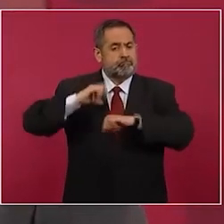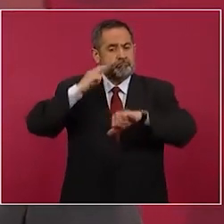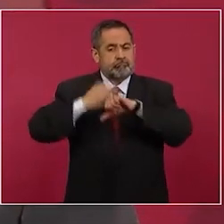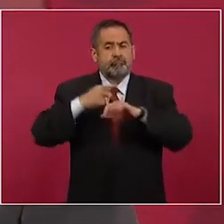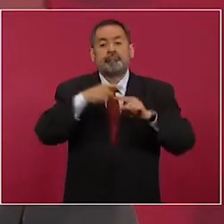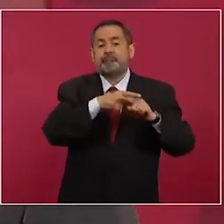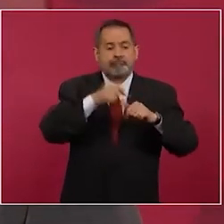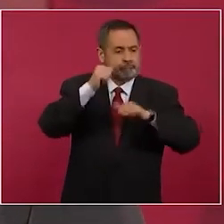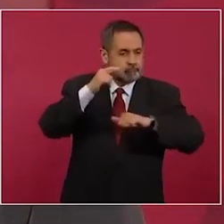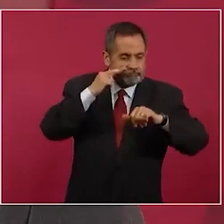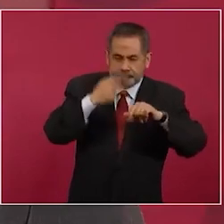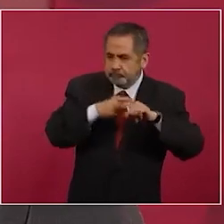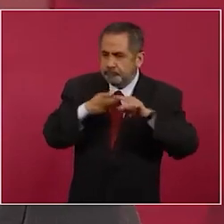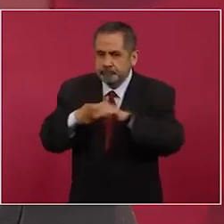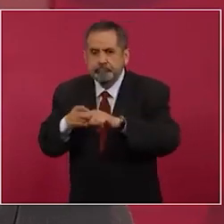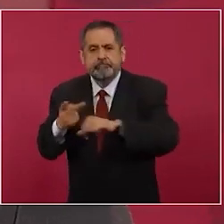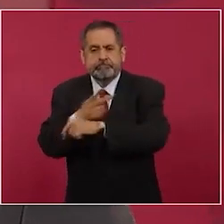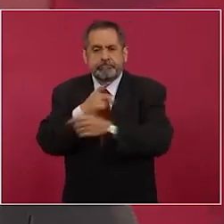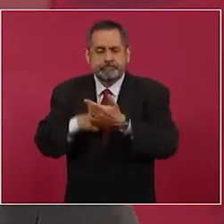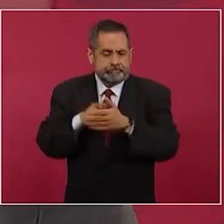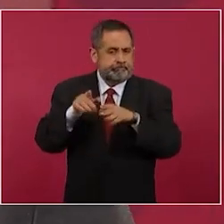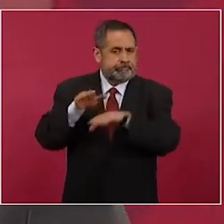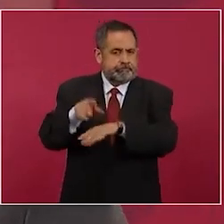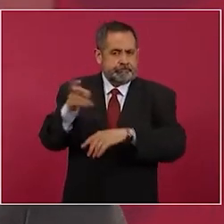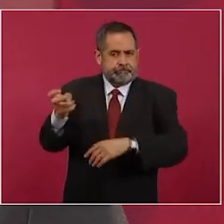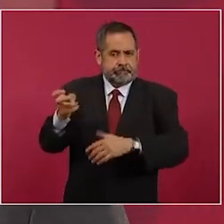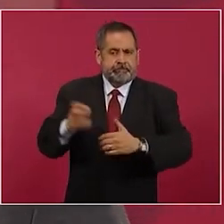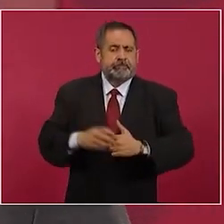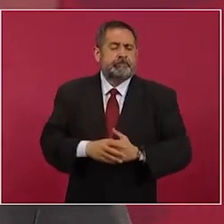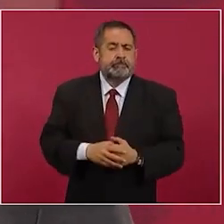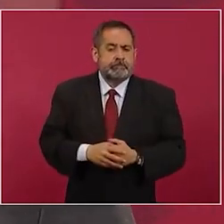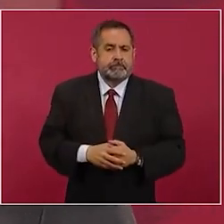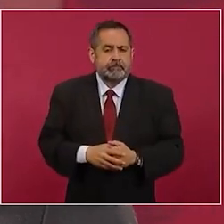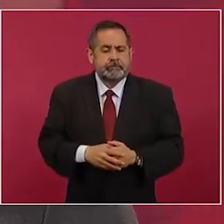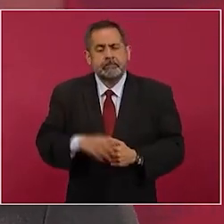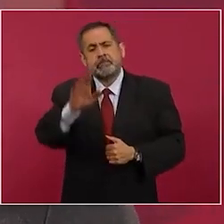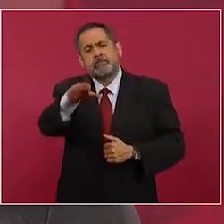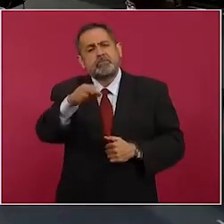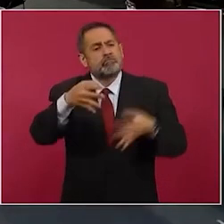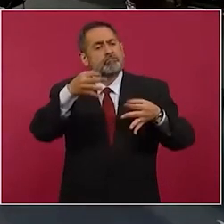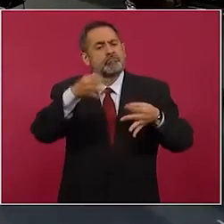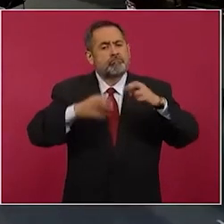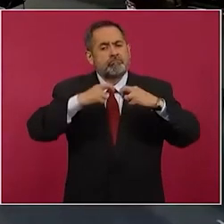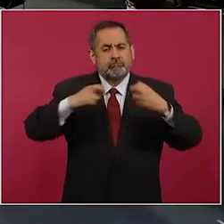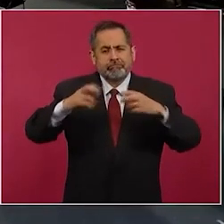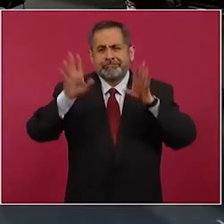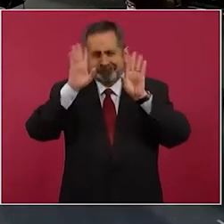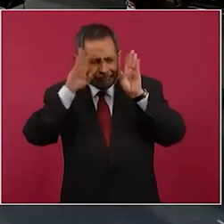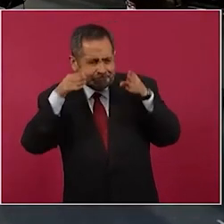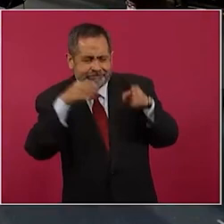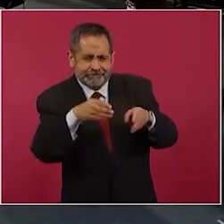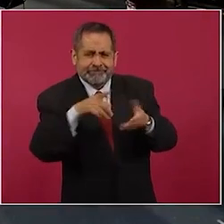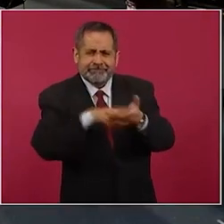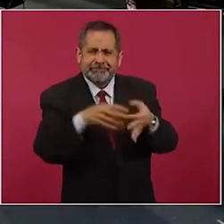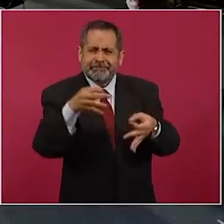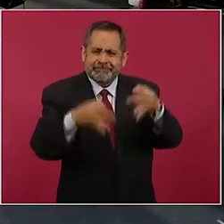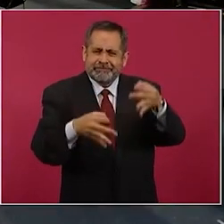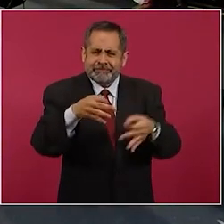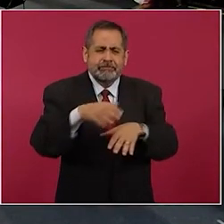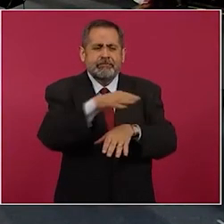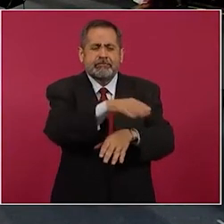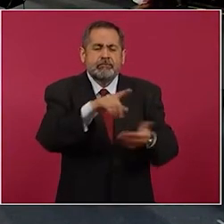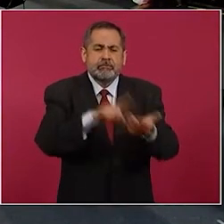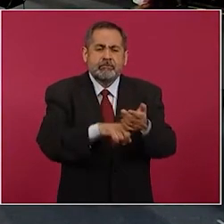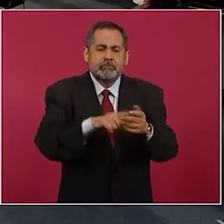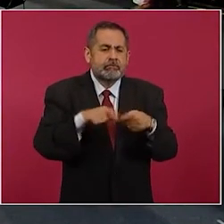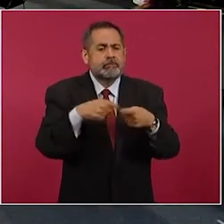atendiendo el caso Los ministros lo que atienden pues sí es el caso que tiene que ver con el asunto y